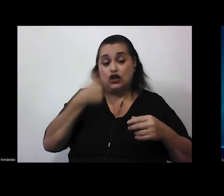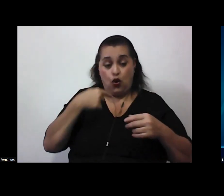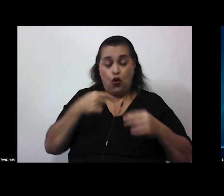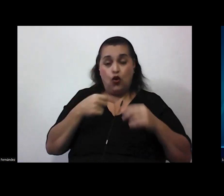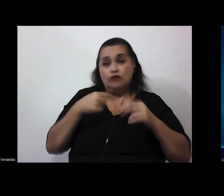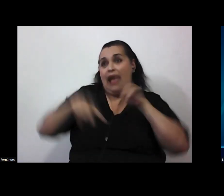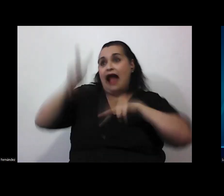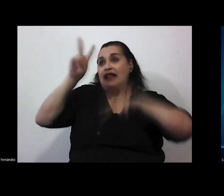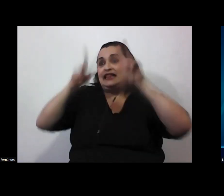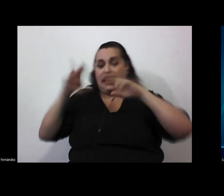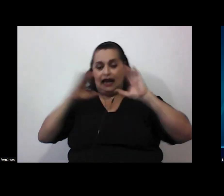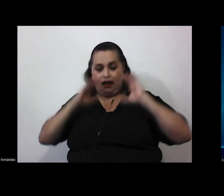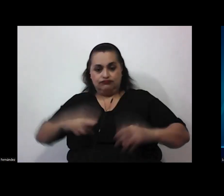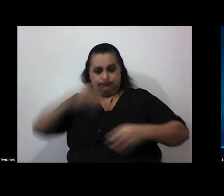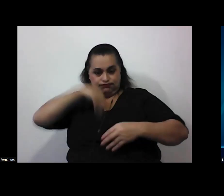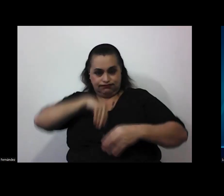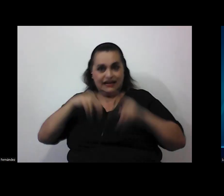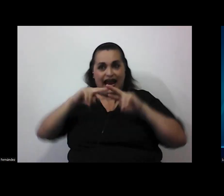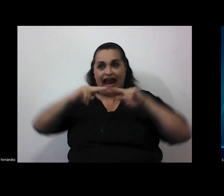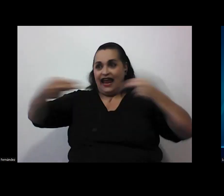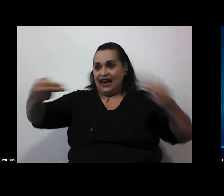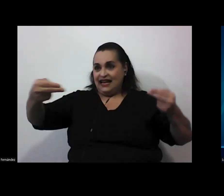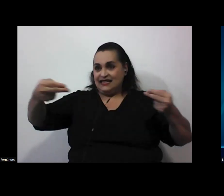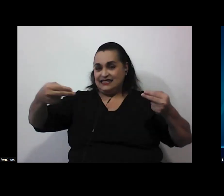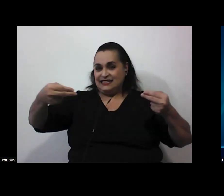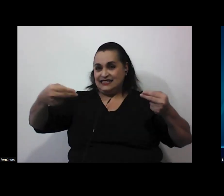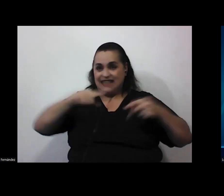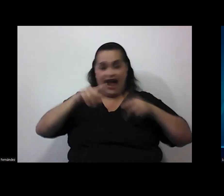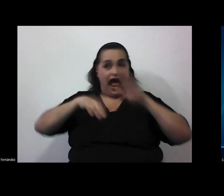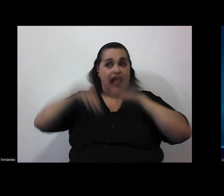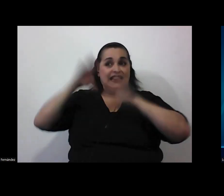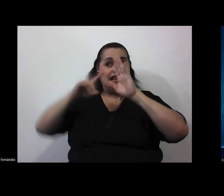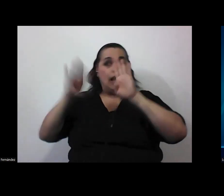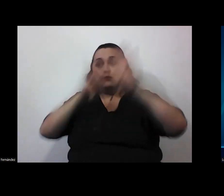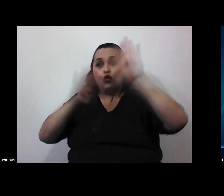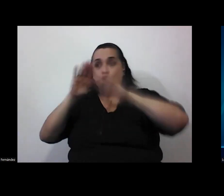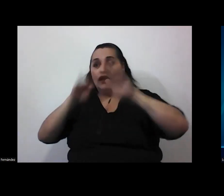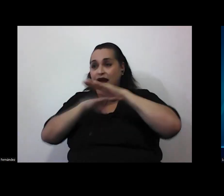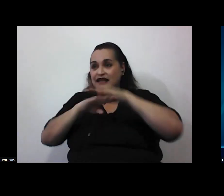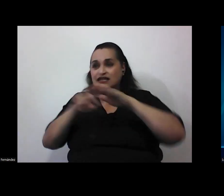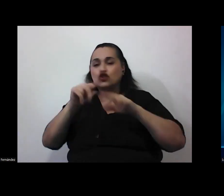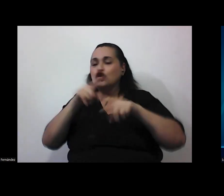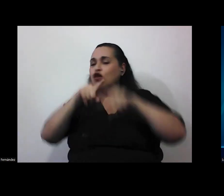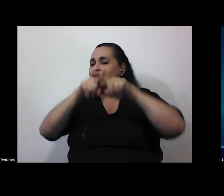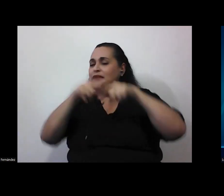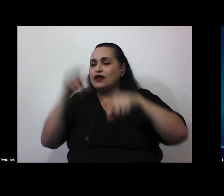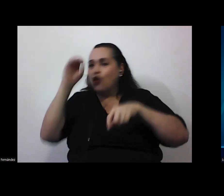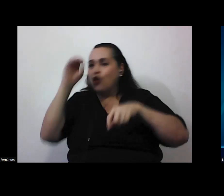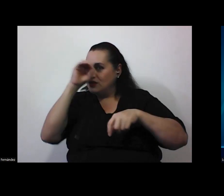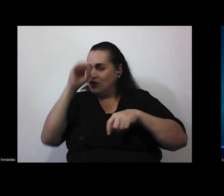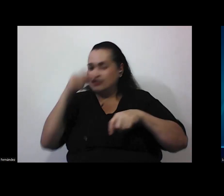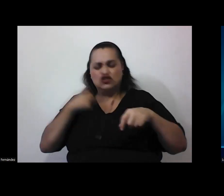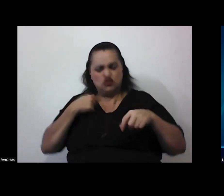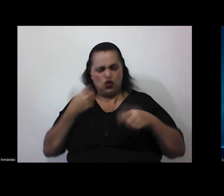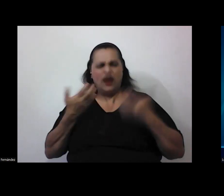desde el punto de vista de la biología básica no depende de opiniones ¿se entiende? entonces hay que detenerse a pensar ¿yo qué voy a